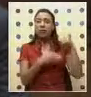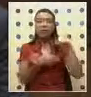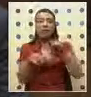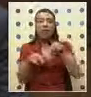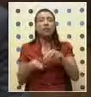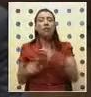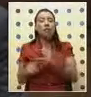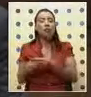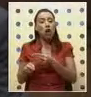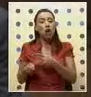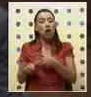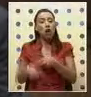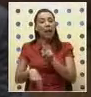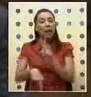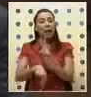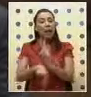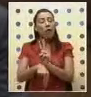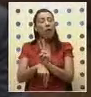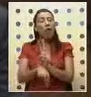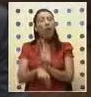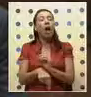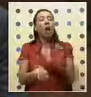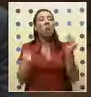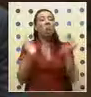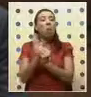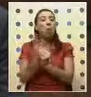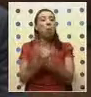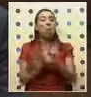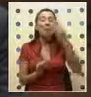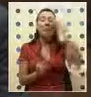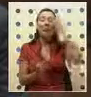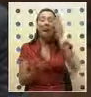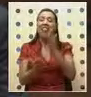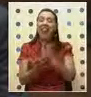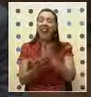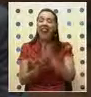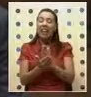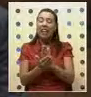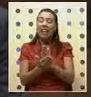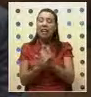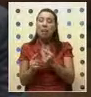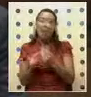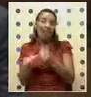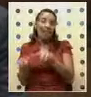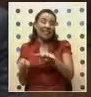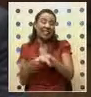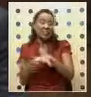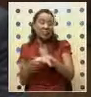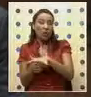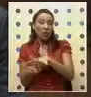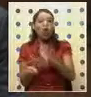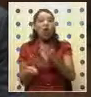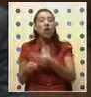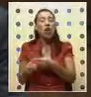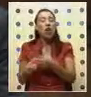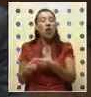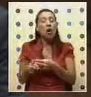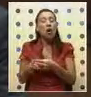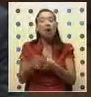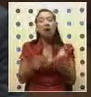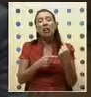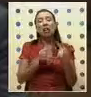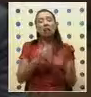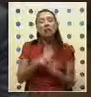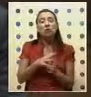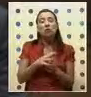fue el nombre que su profesora le puso en su primer día de clase. Como es obvio, por el contexto de la época, se trataba de un nombre seguramente proveniente